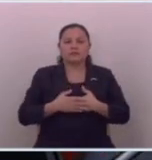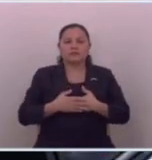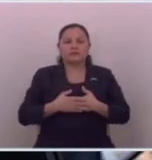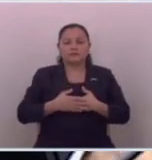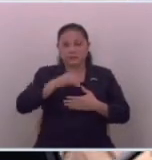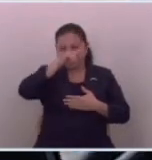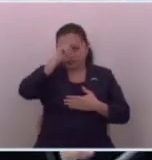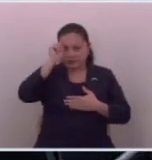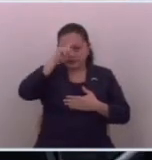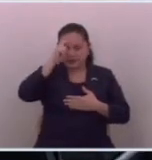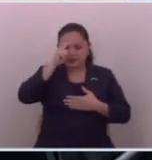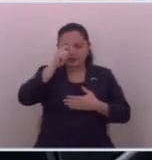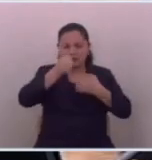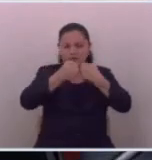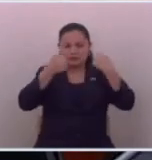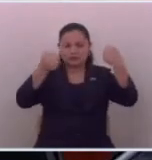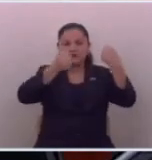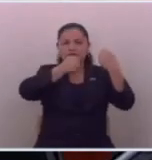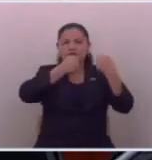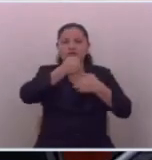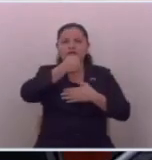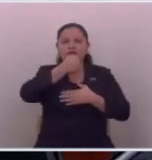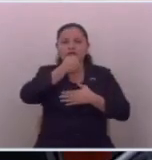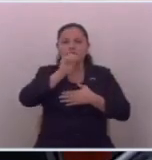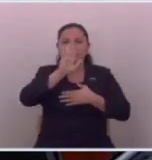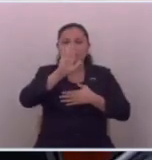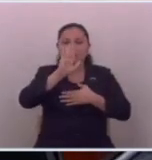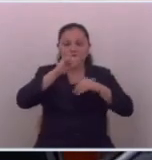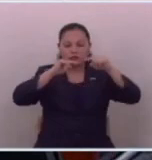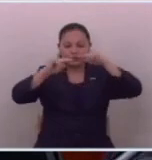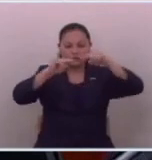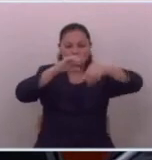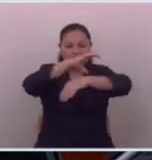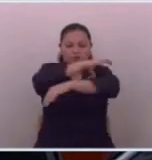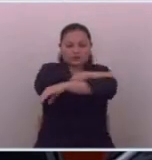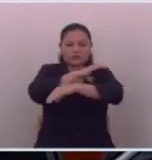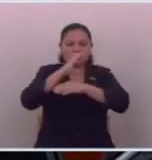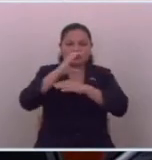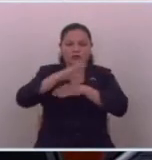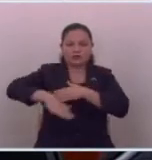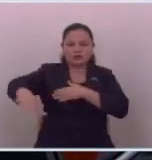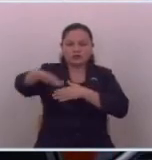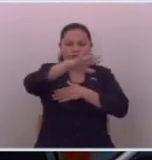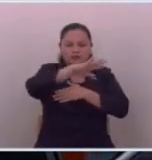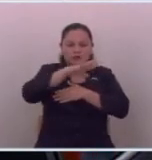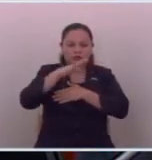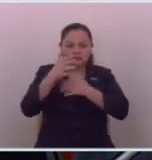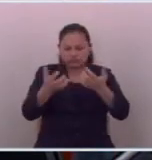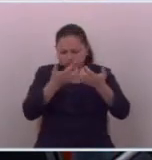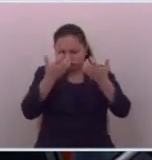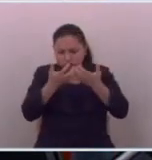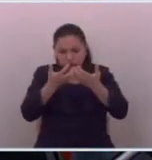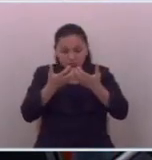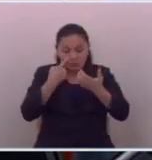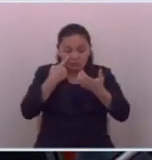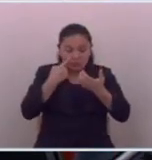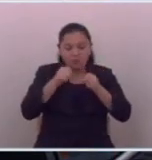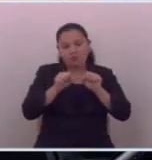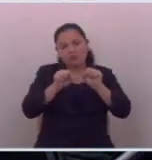trabajando en la prensa gráfica datos como supervisor de campo fue encontrado sin vida